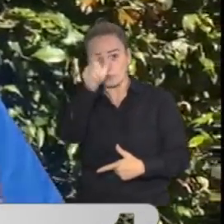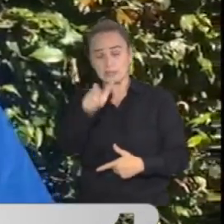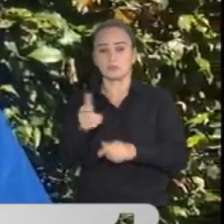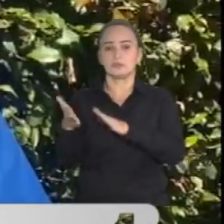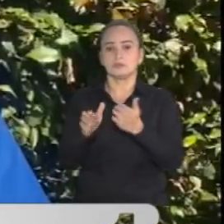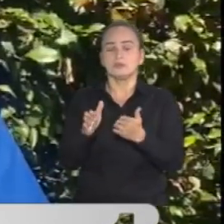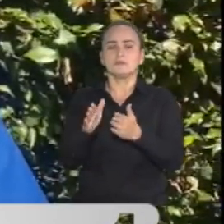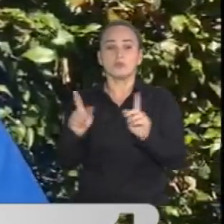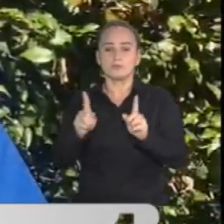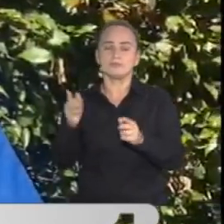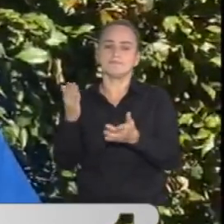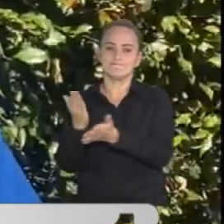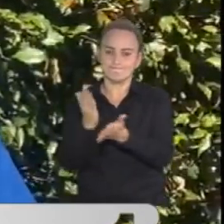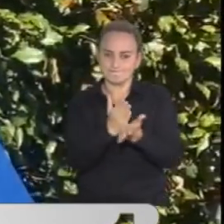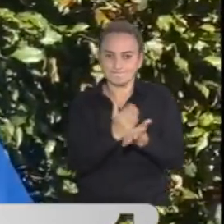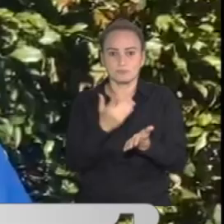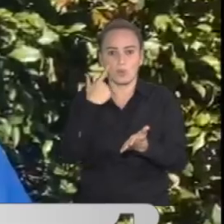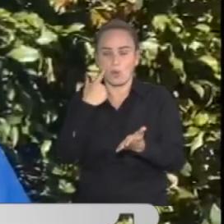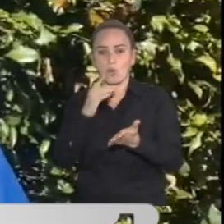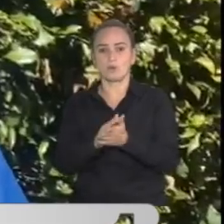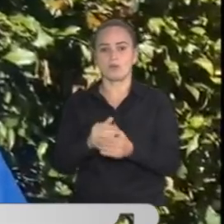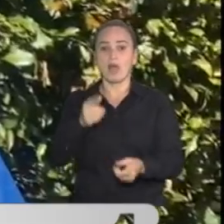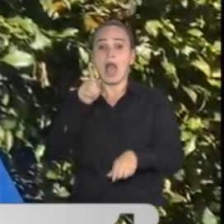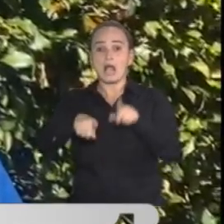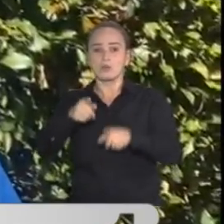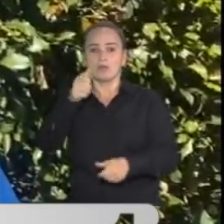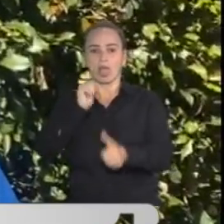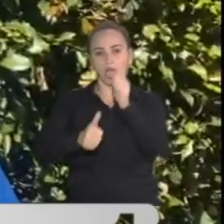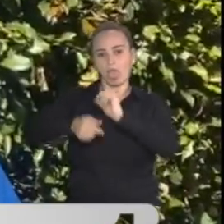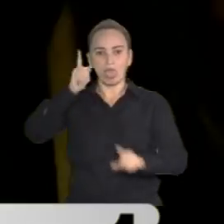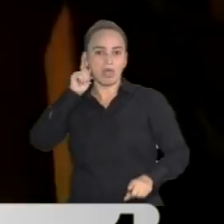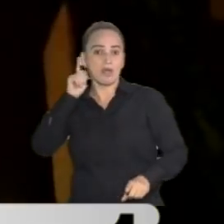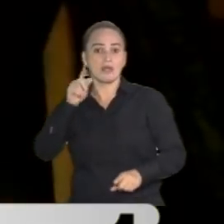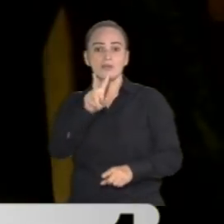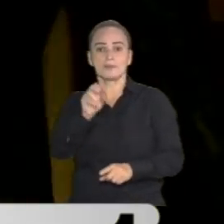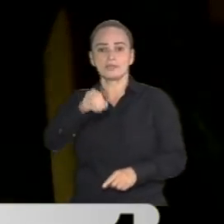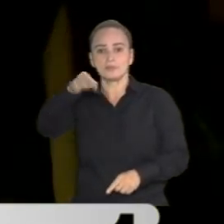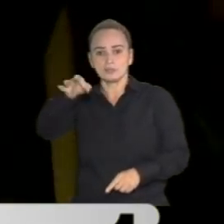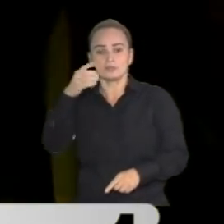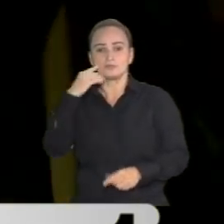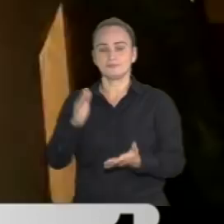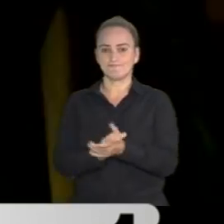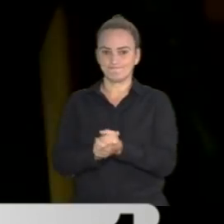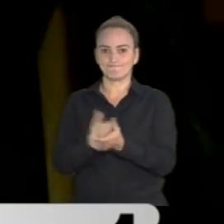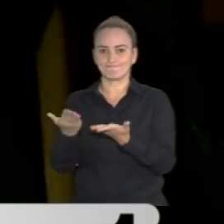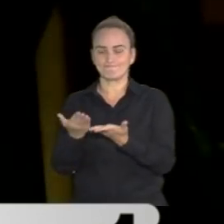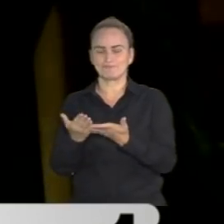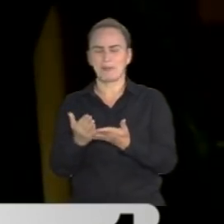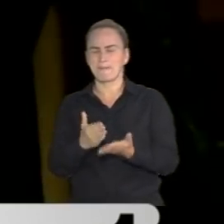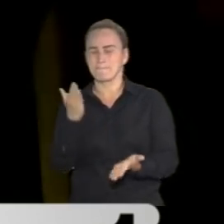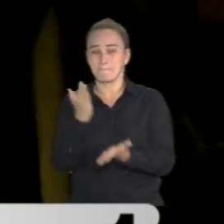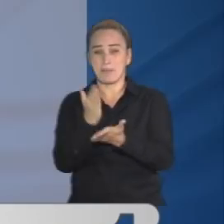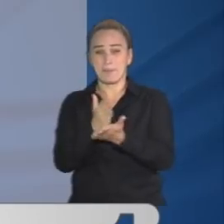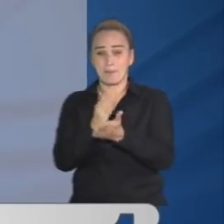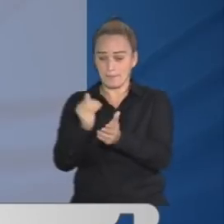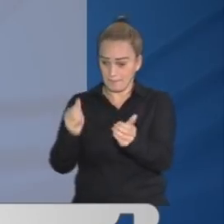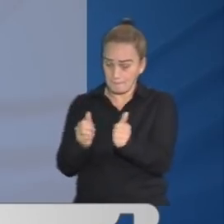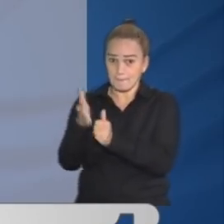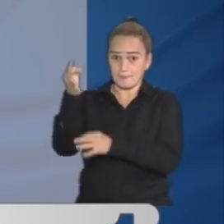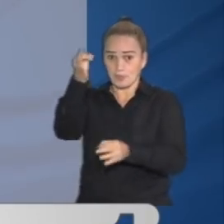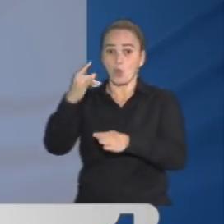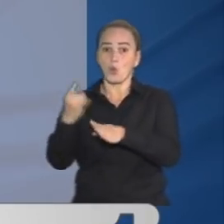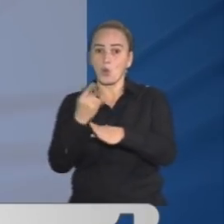el 20% están bajo estado de alicoramiento. La actividad causante de las lesiones más reportada ha sido de la